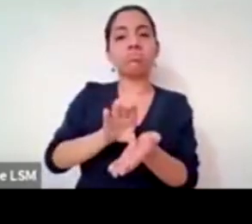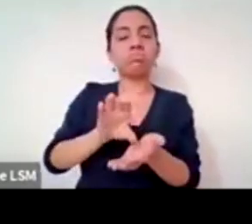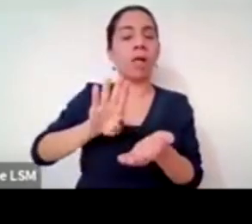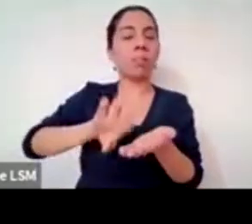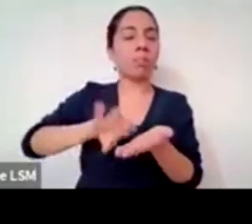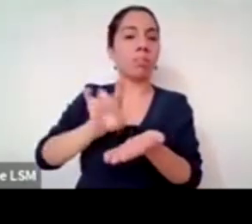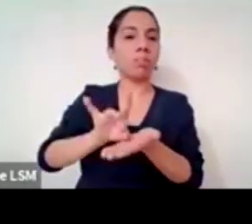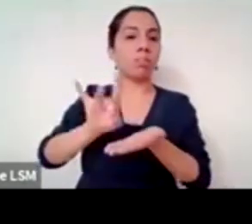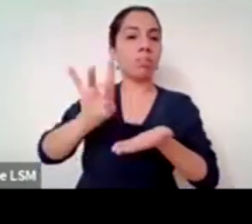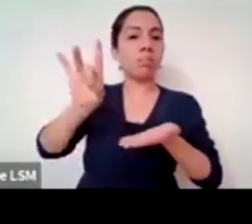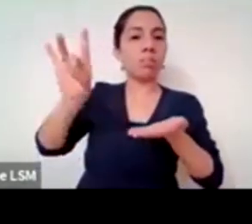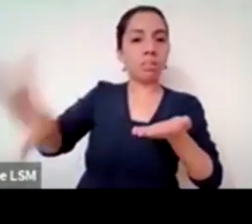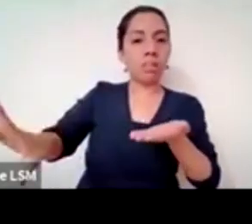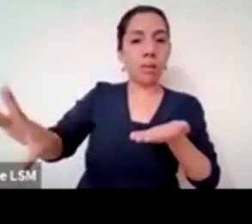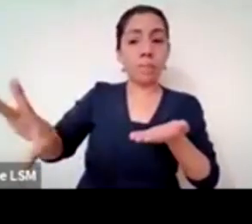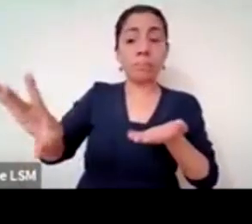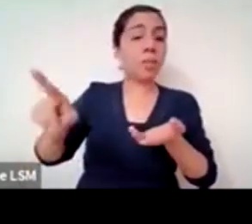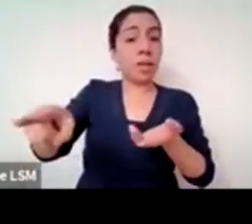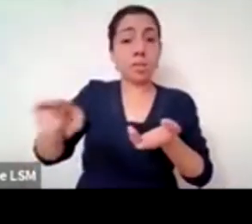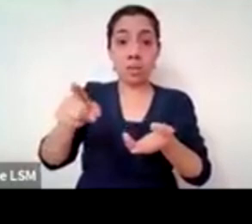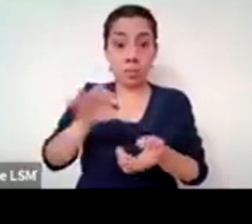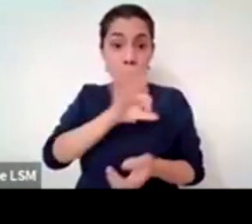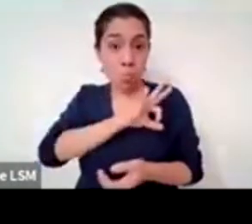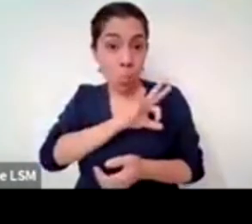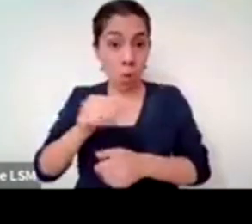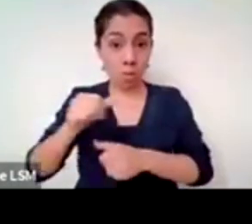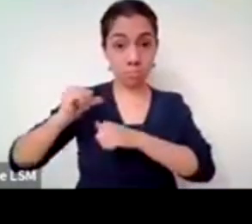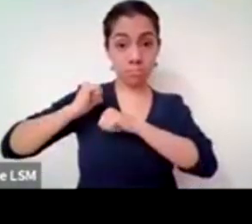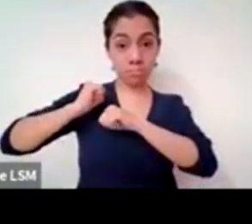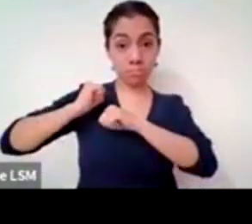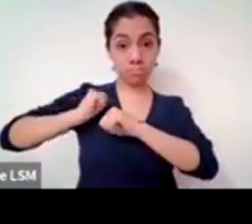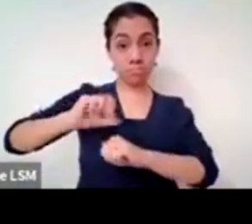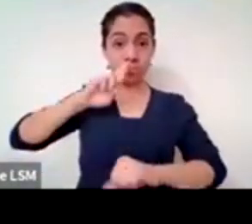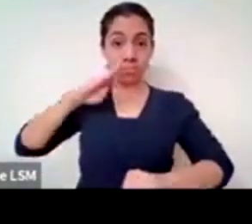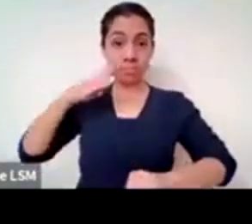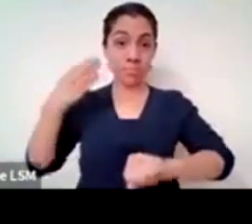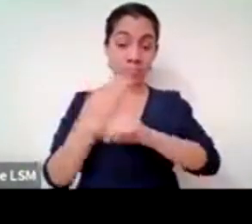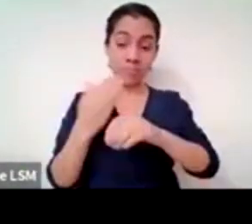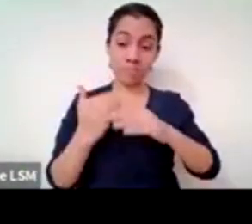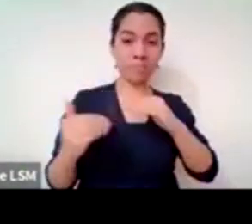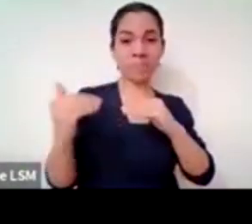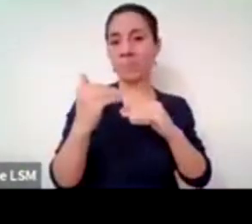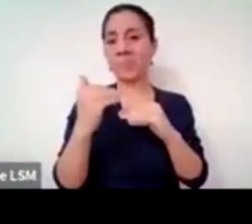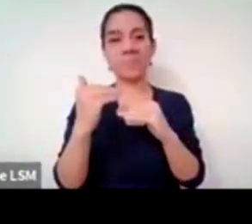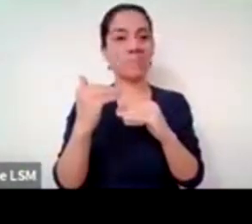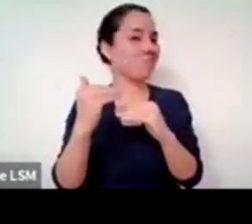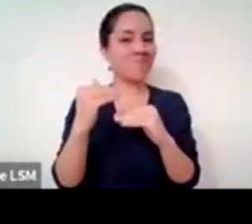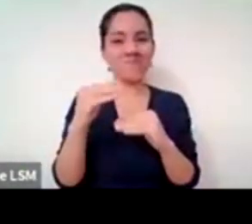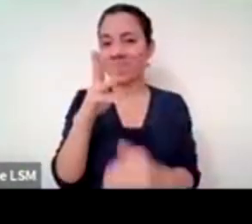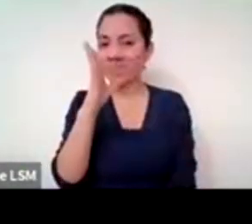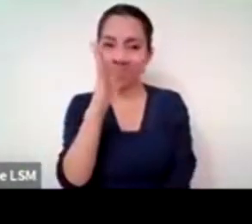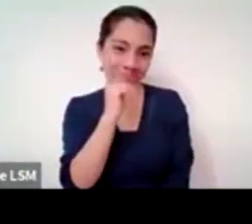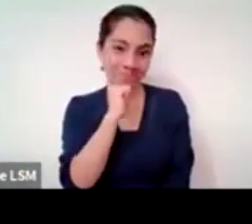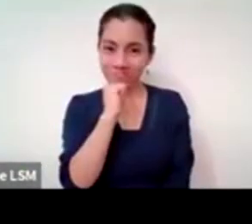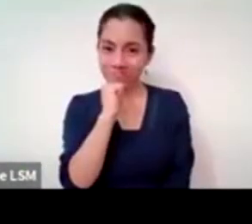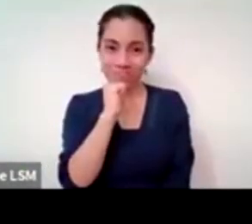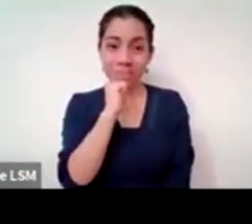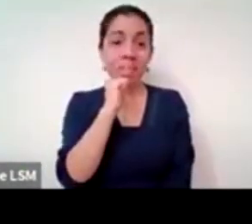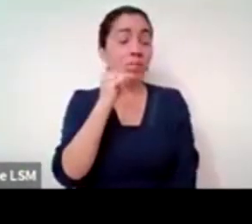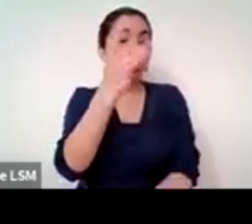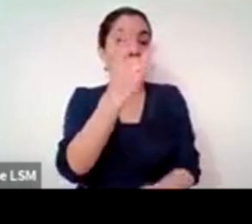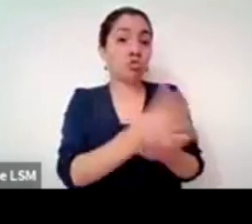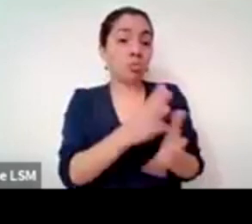puestos de responsabilidad donde se toman las decisiones más importantes son excluidas